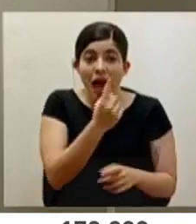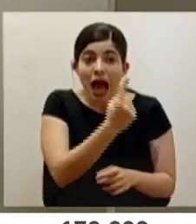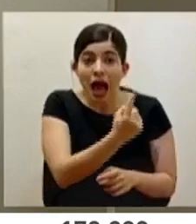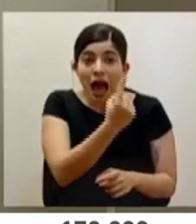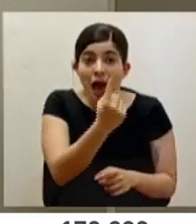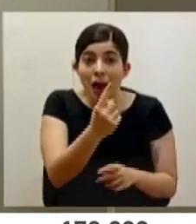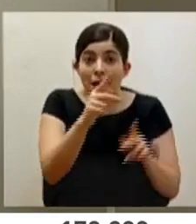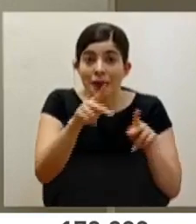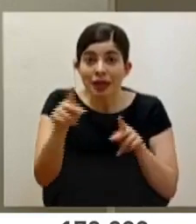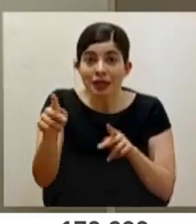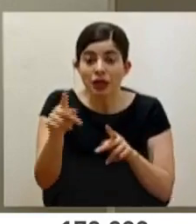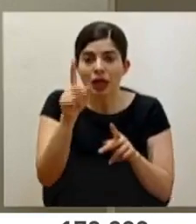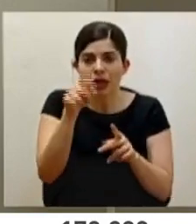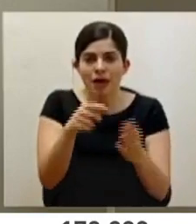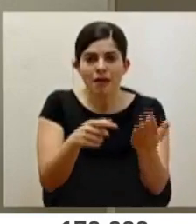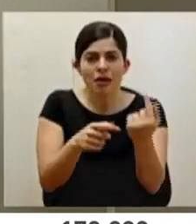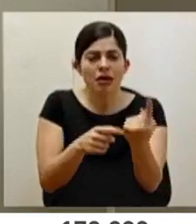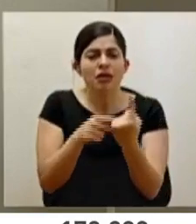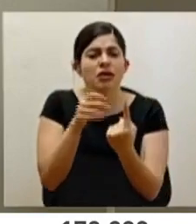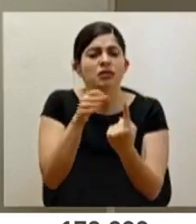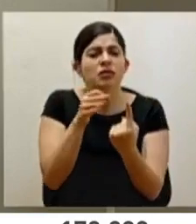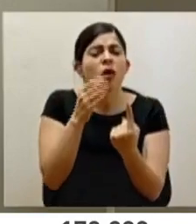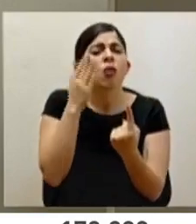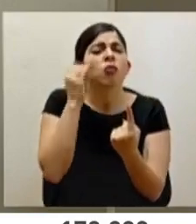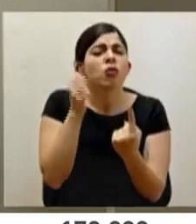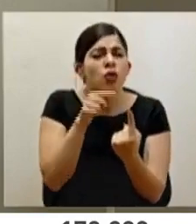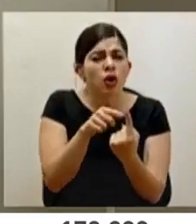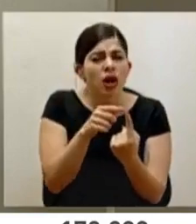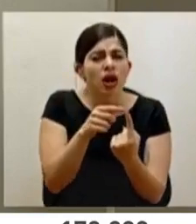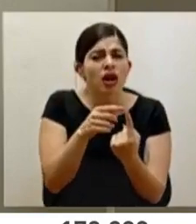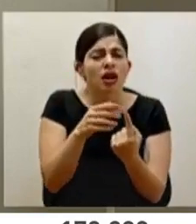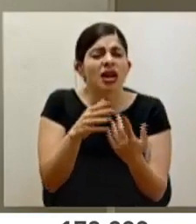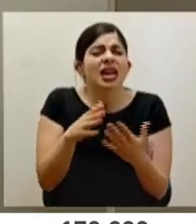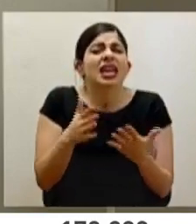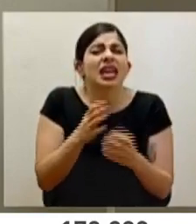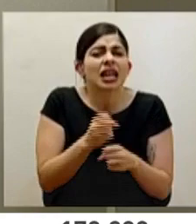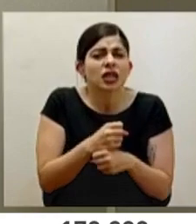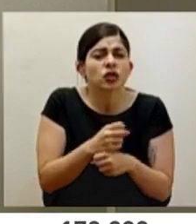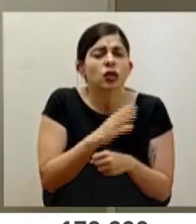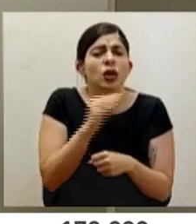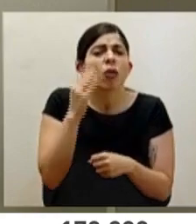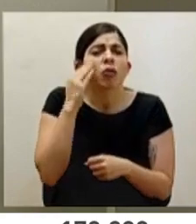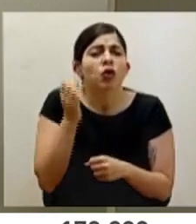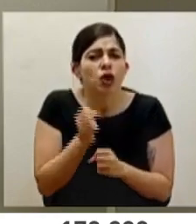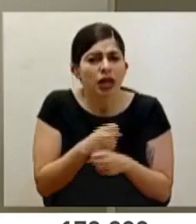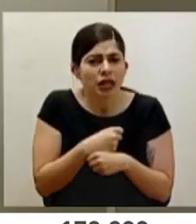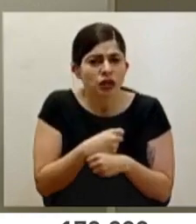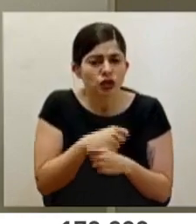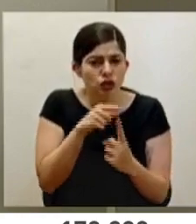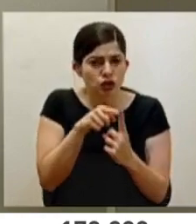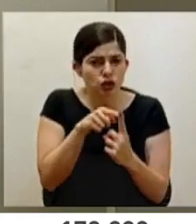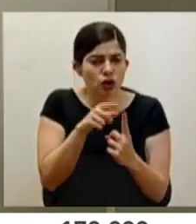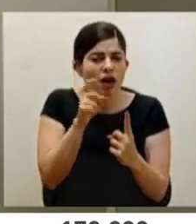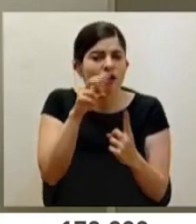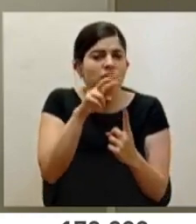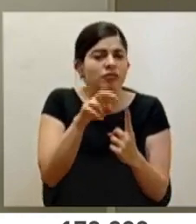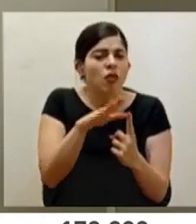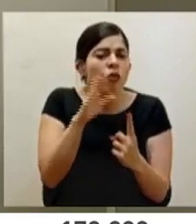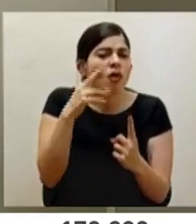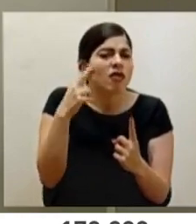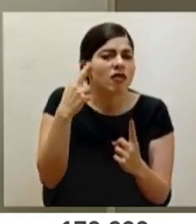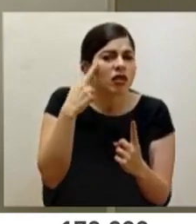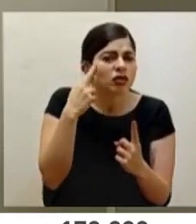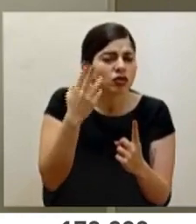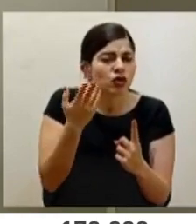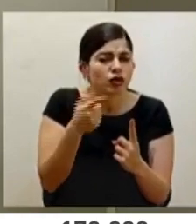personas tendrá que explicar qué fue lo que hizo y por qué lo hizo. Habrá que ver cuáles son los motivos y las razones